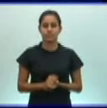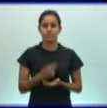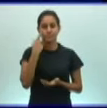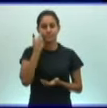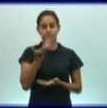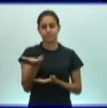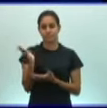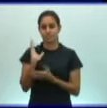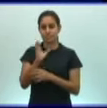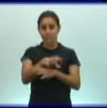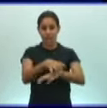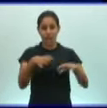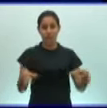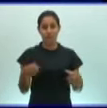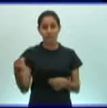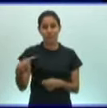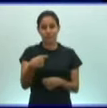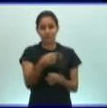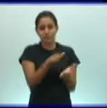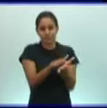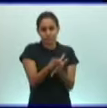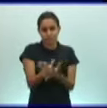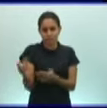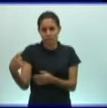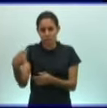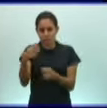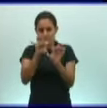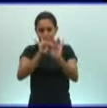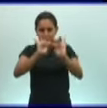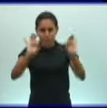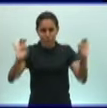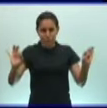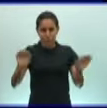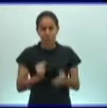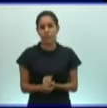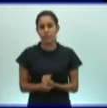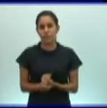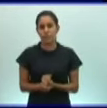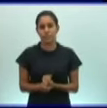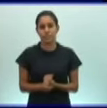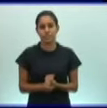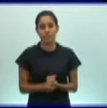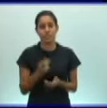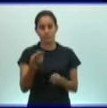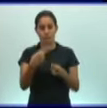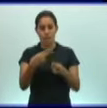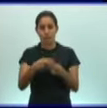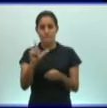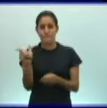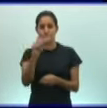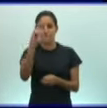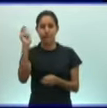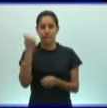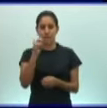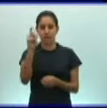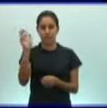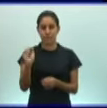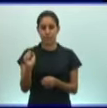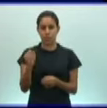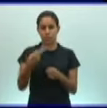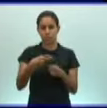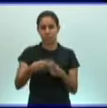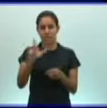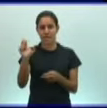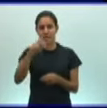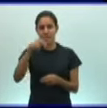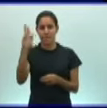Animales acelomados y cédulos celomados. Platemintos y nematemintos, características esenciales,